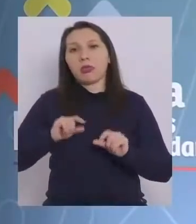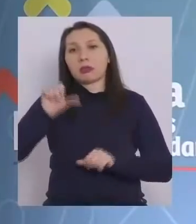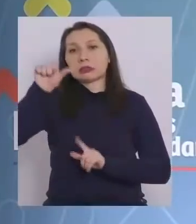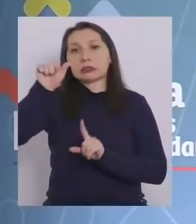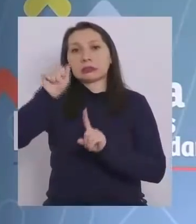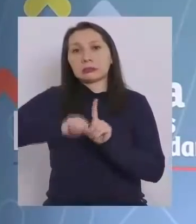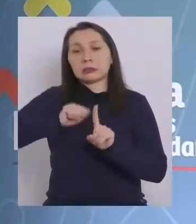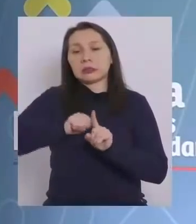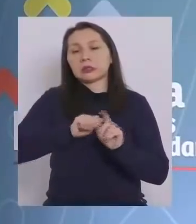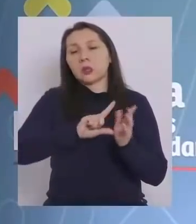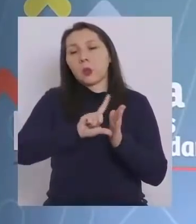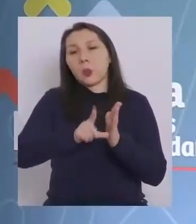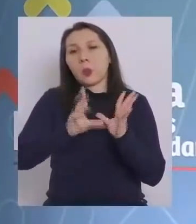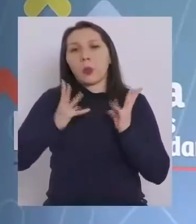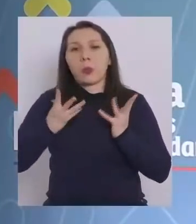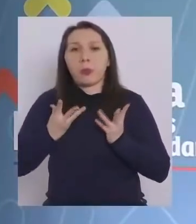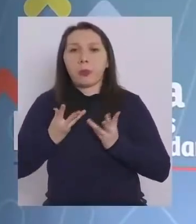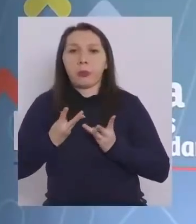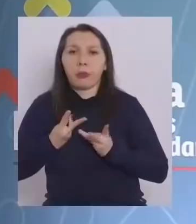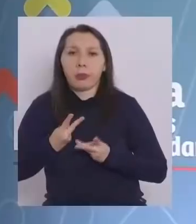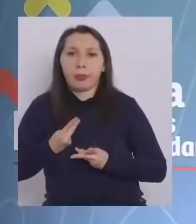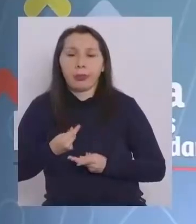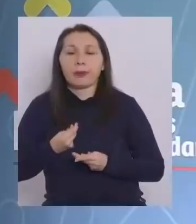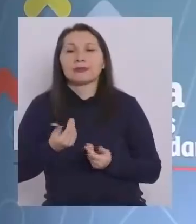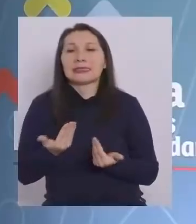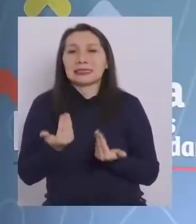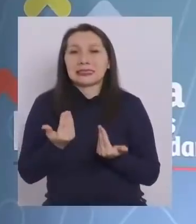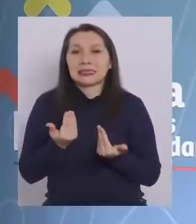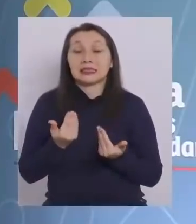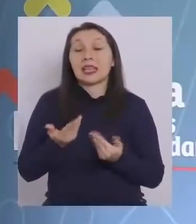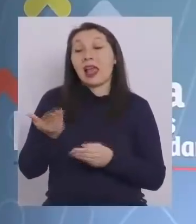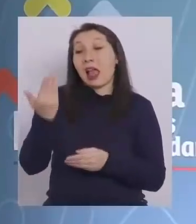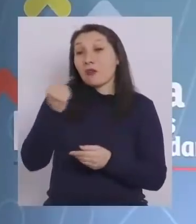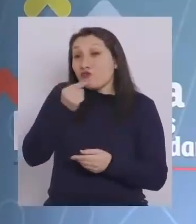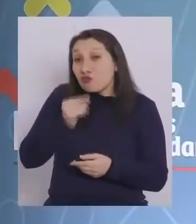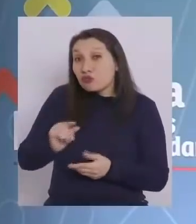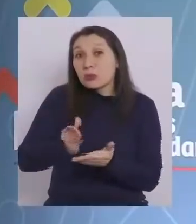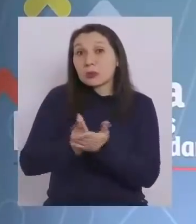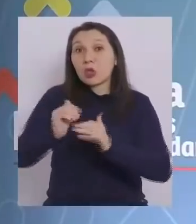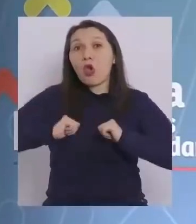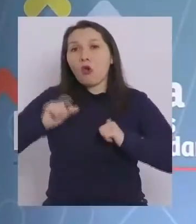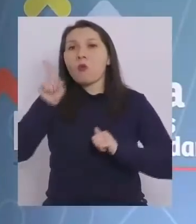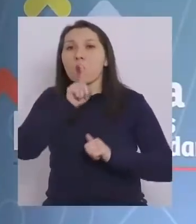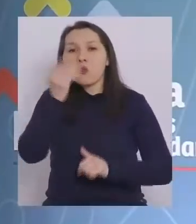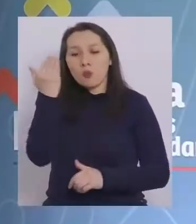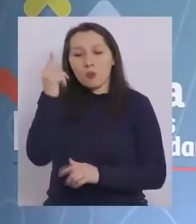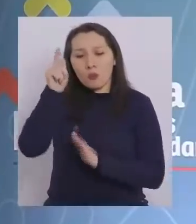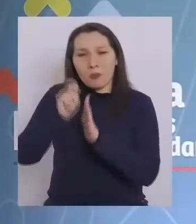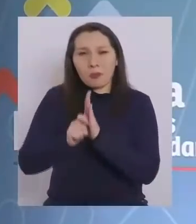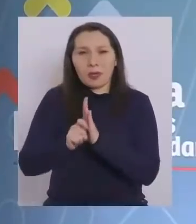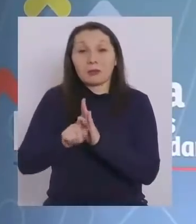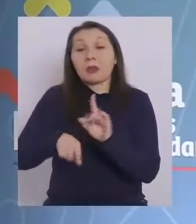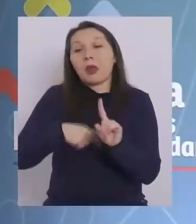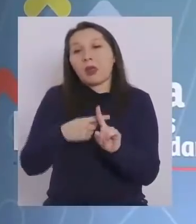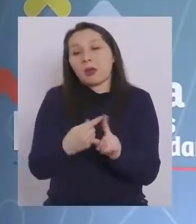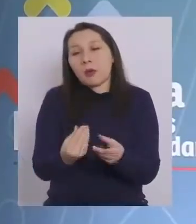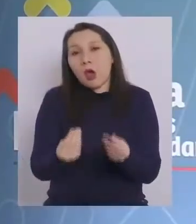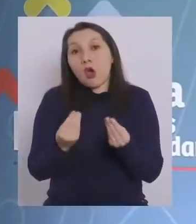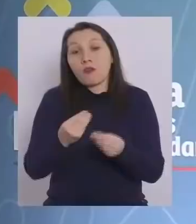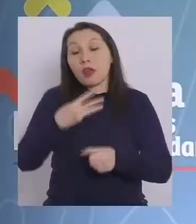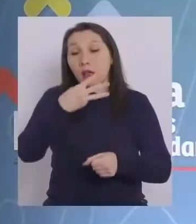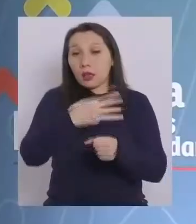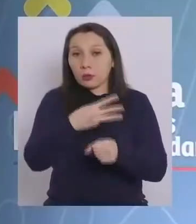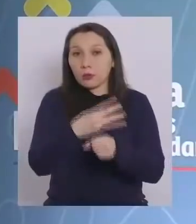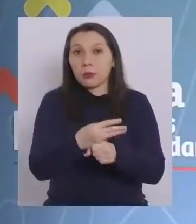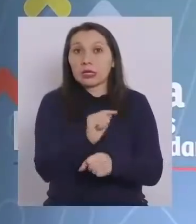meses de colocada su vacunación, por lo tanto, los jóvenes se partió recién en el último mes y además, obviamente, los